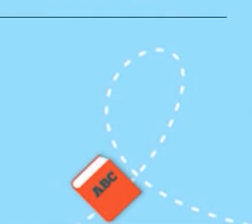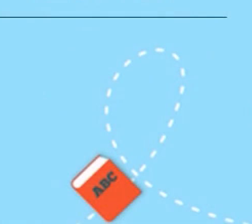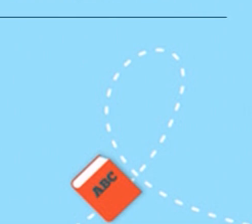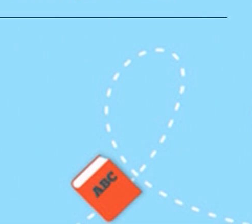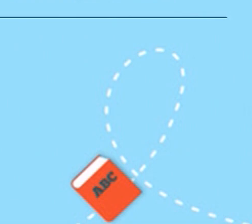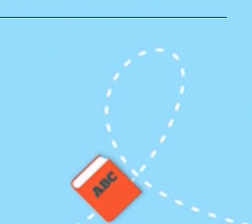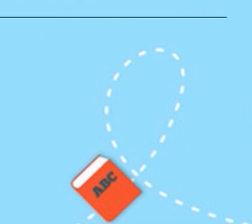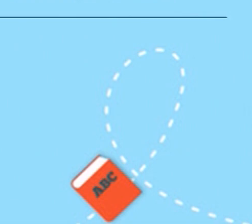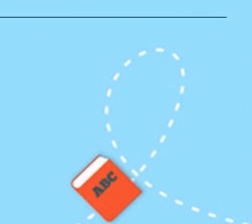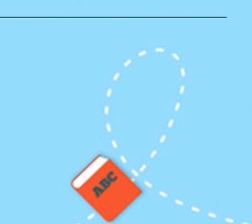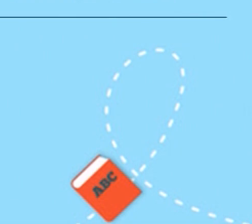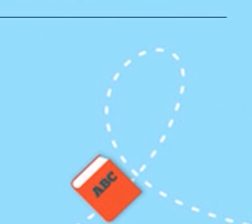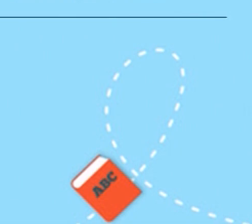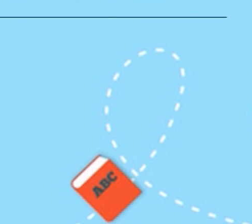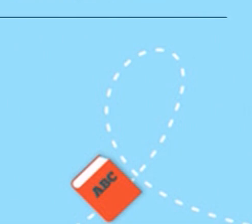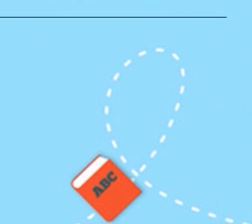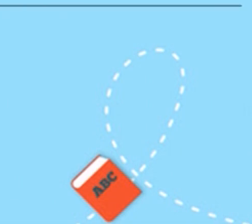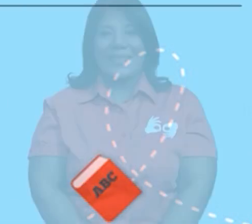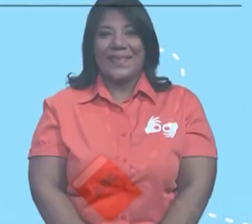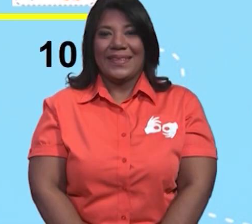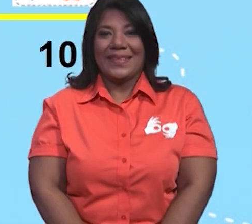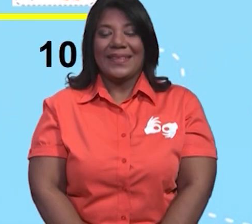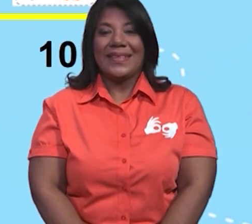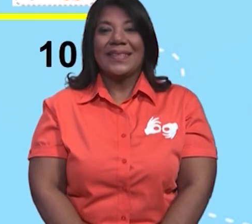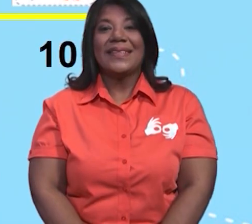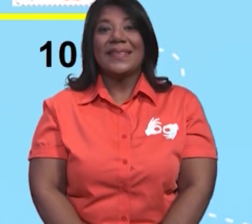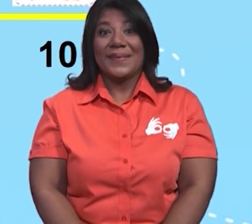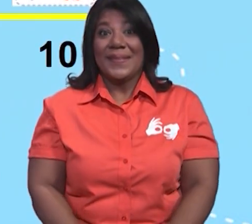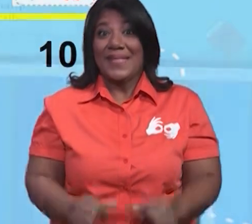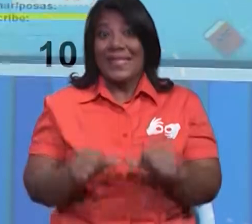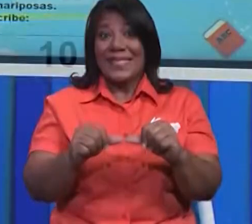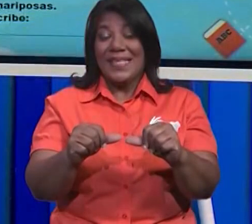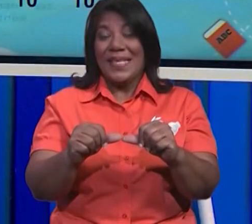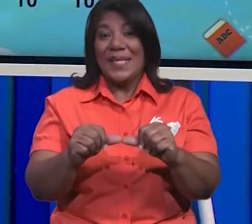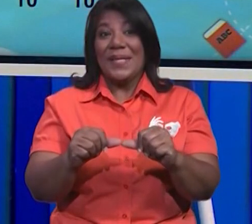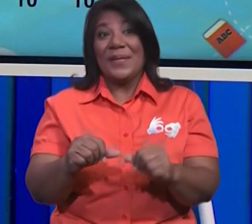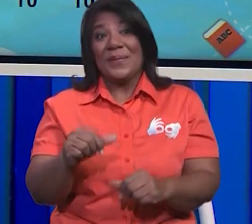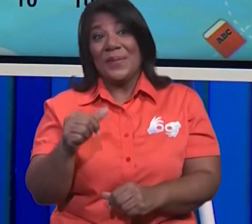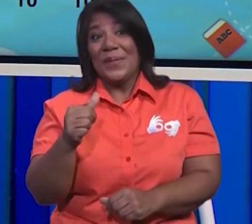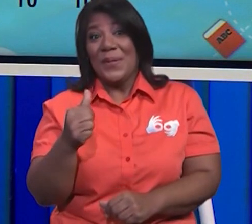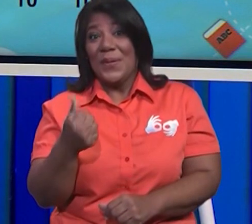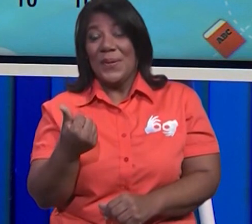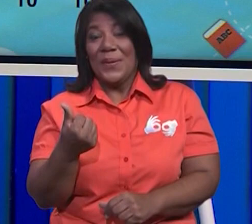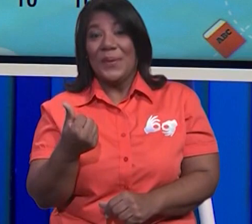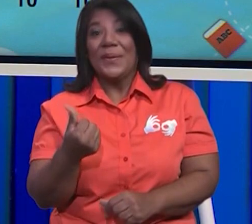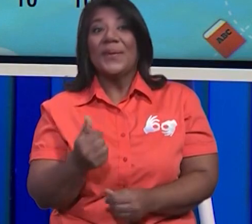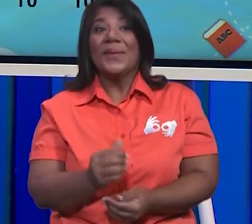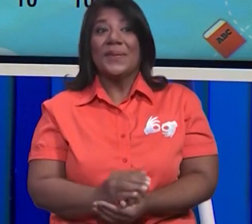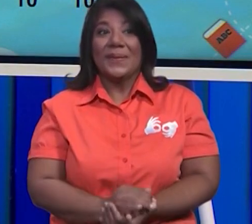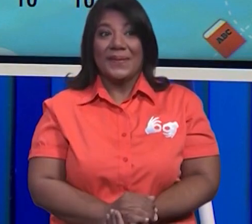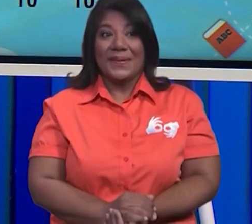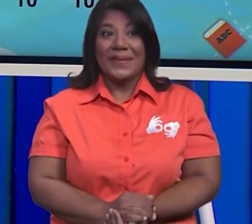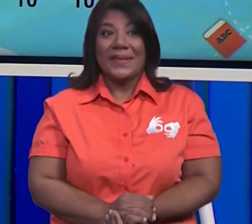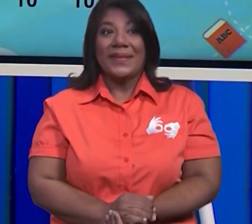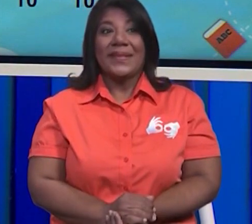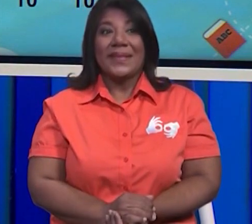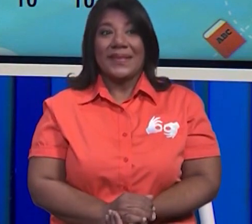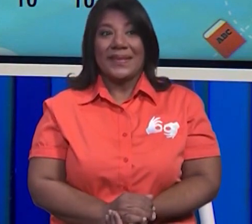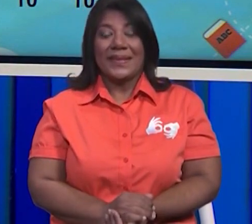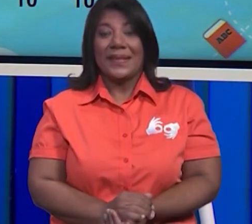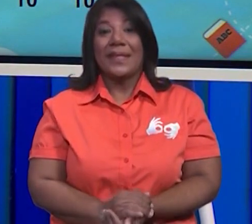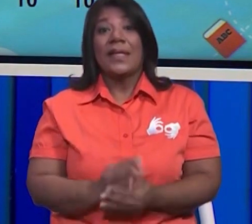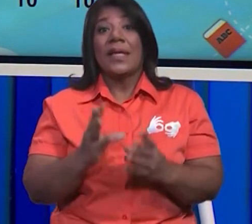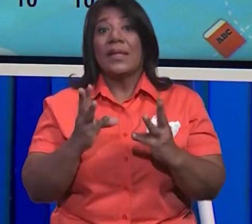Ok, muy bien, continuamos. Así que, vamos a ver aquí. Seguimos y vamos a seguir